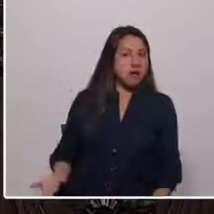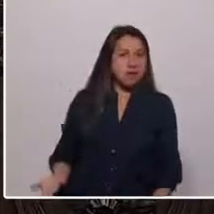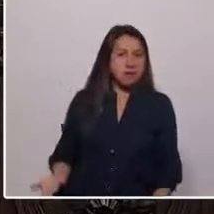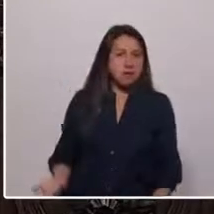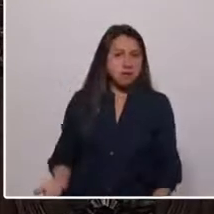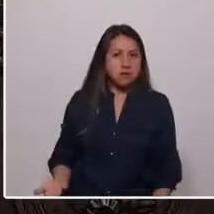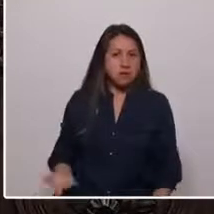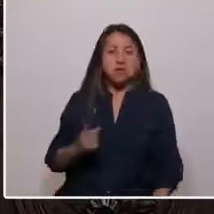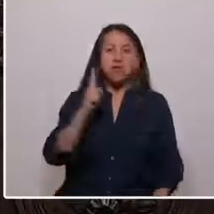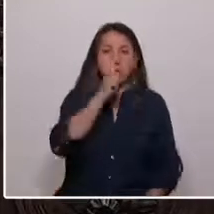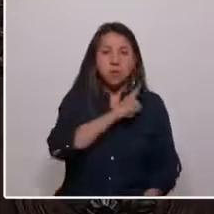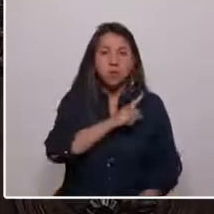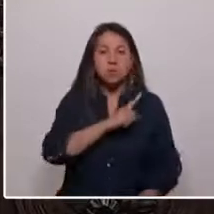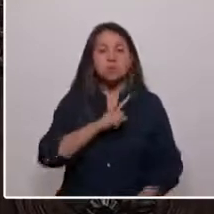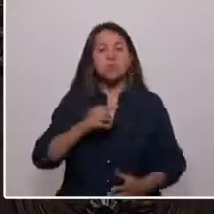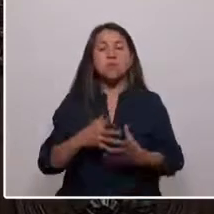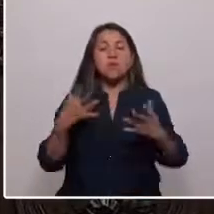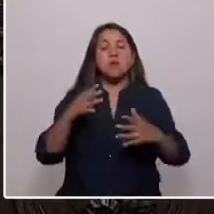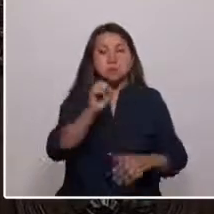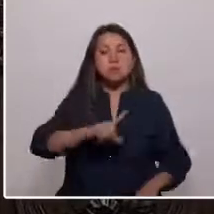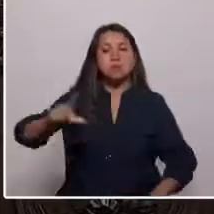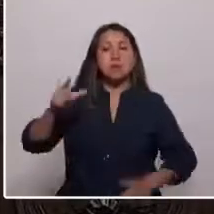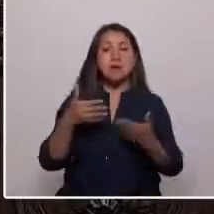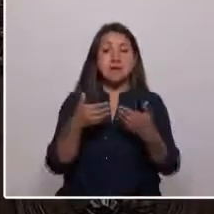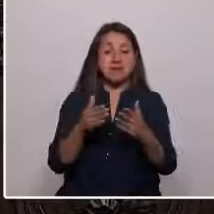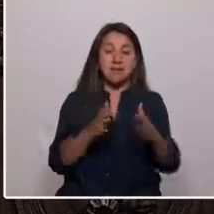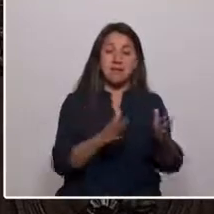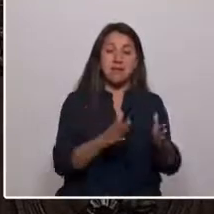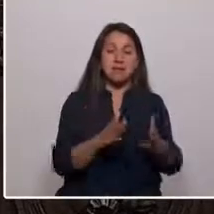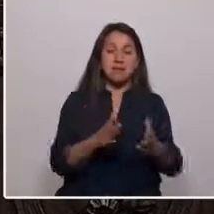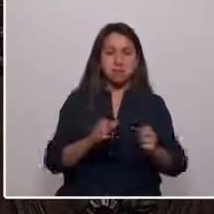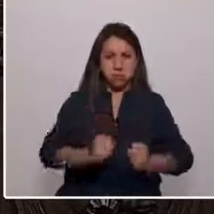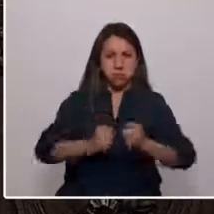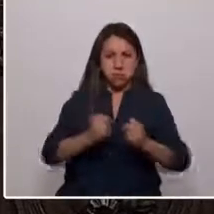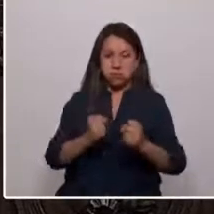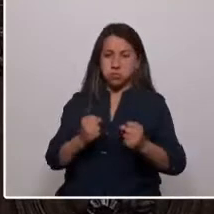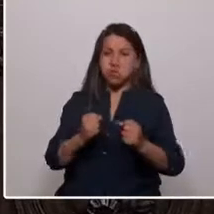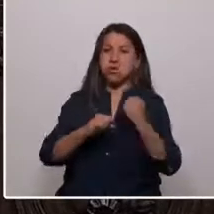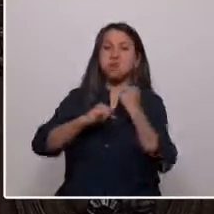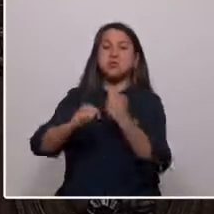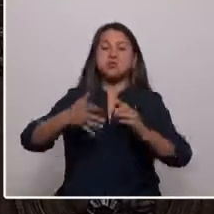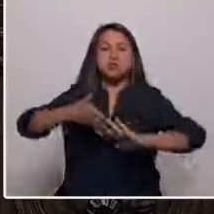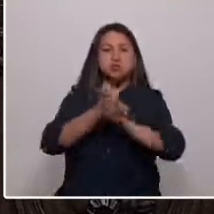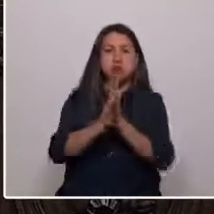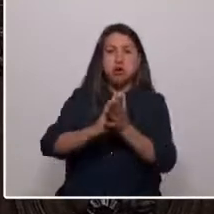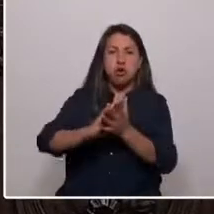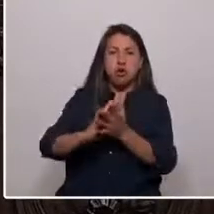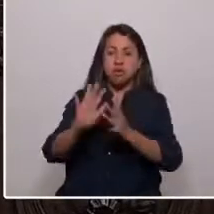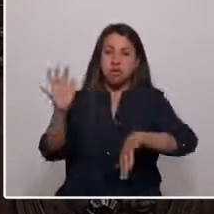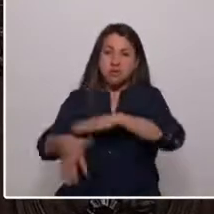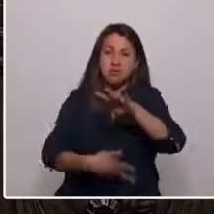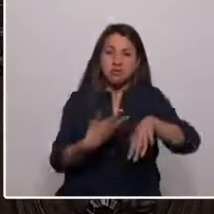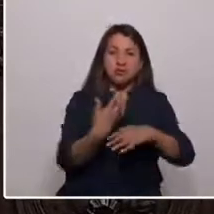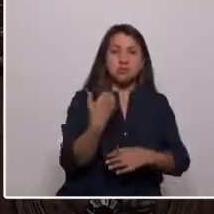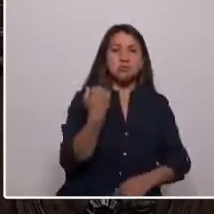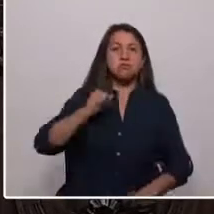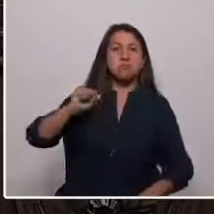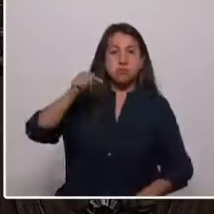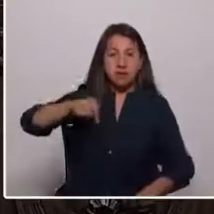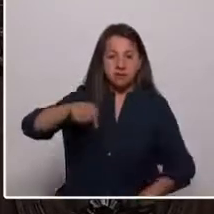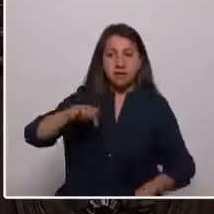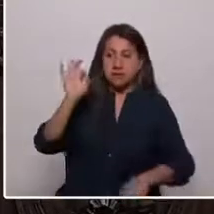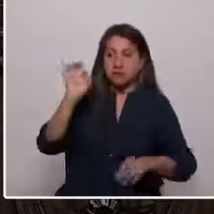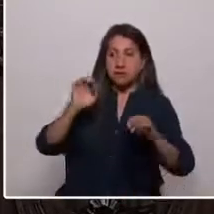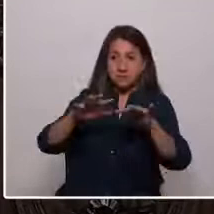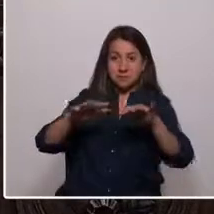Por último, seré un gran impulsor de la libertad, pero un férreo opositor a toda revolución que se intente gestar en nuestras salas. Buscaré